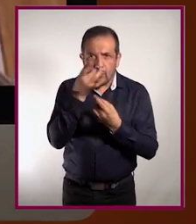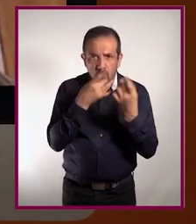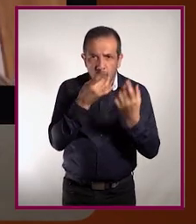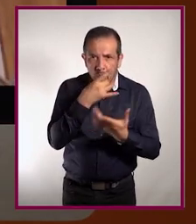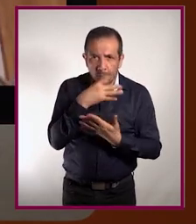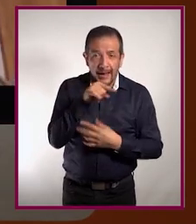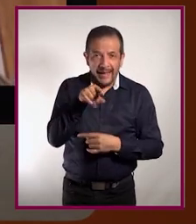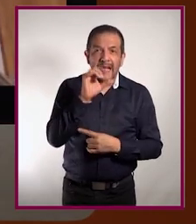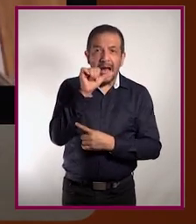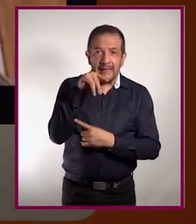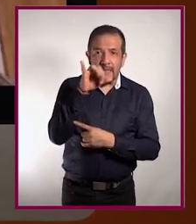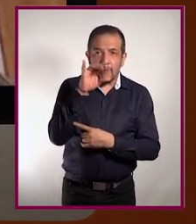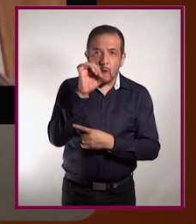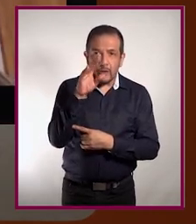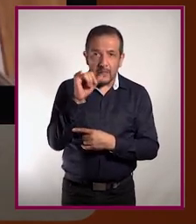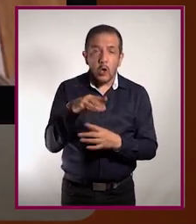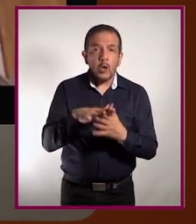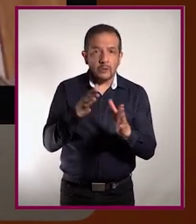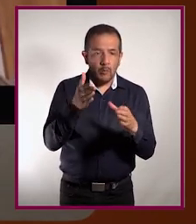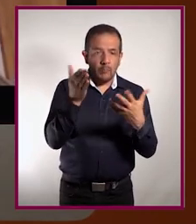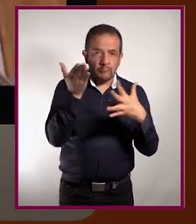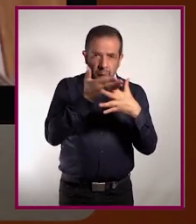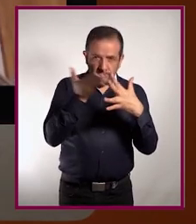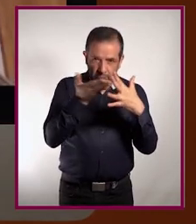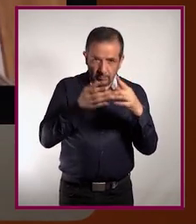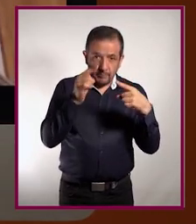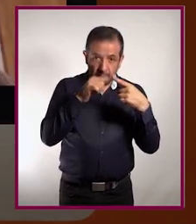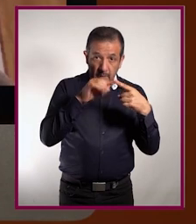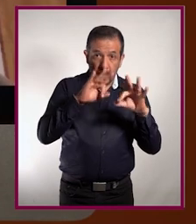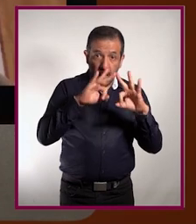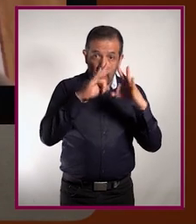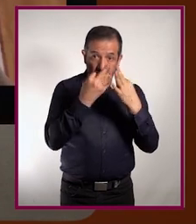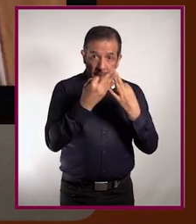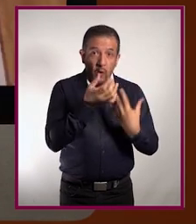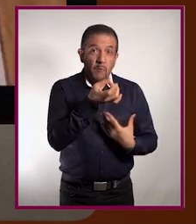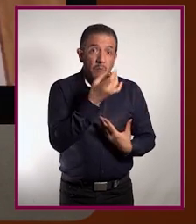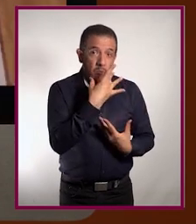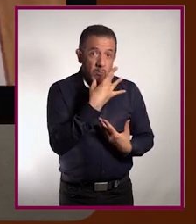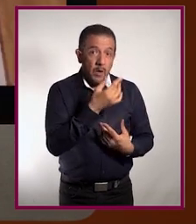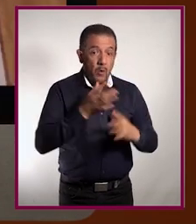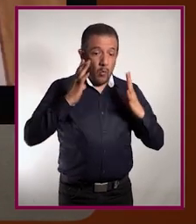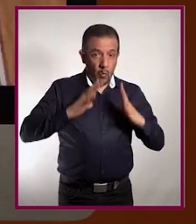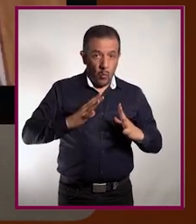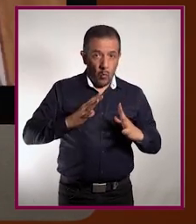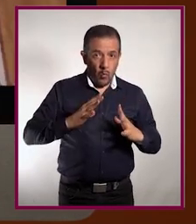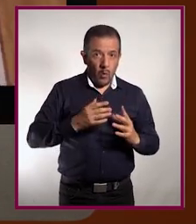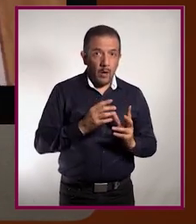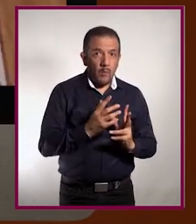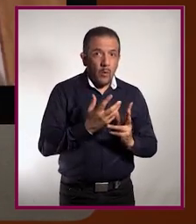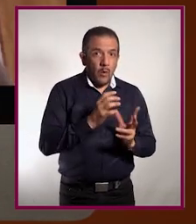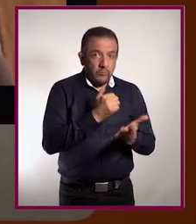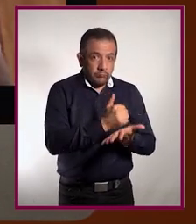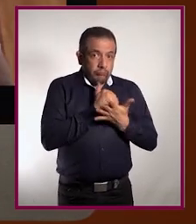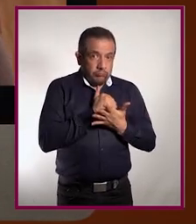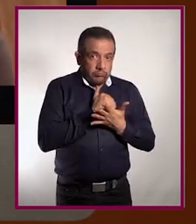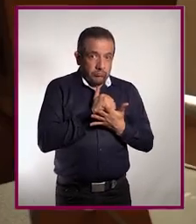los antibióticos, digamos, se clasifican en varias formas. Una por la forma en la que los puede recibir nuestro cuerpo, que es ya sea